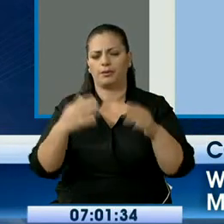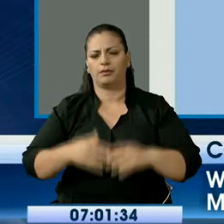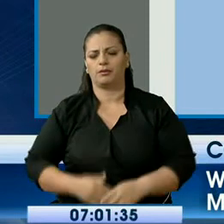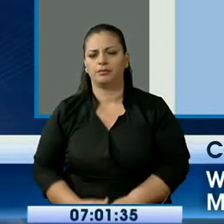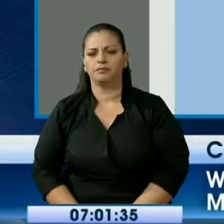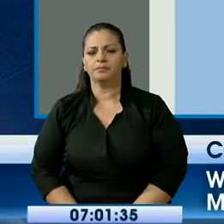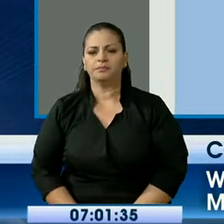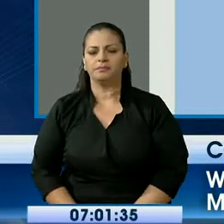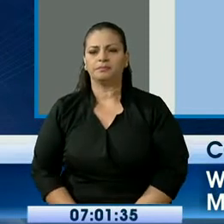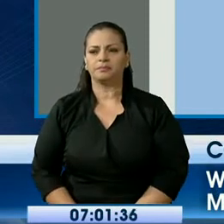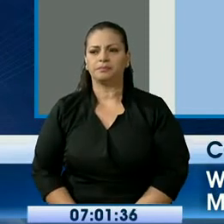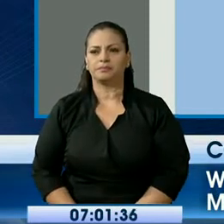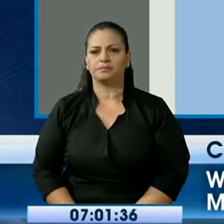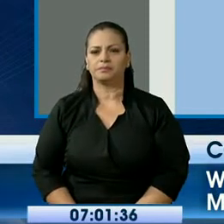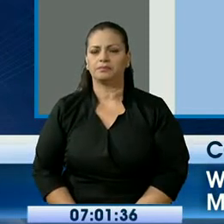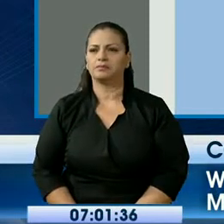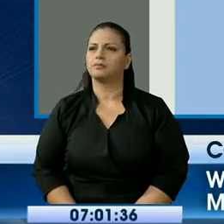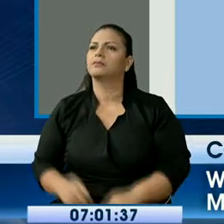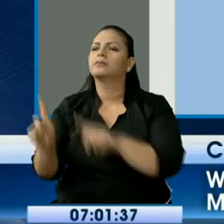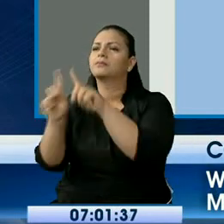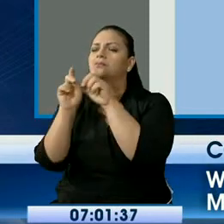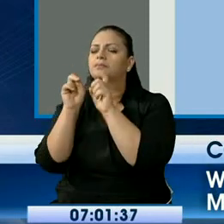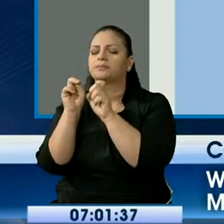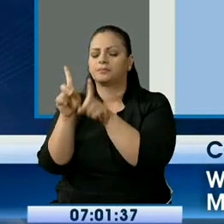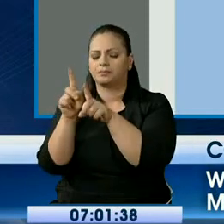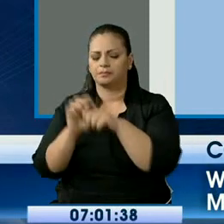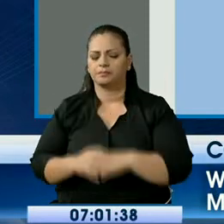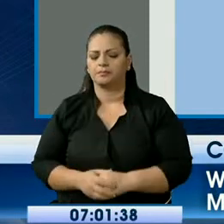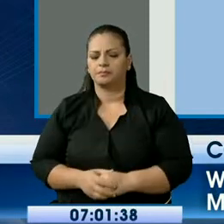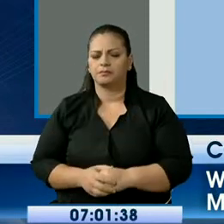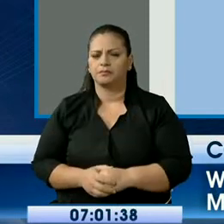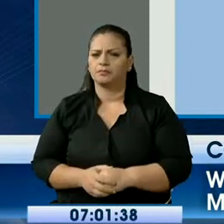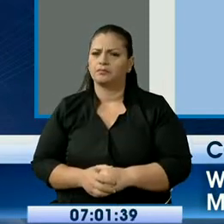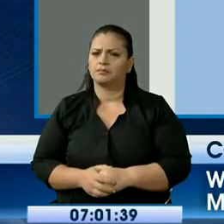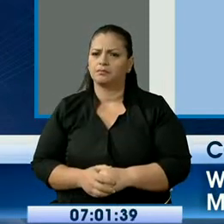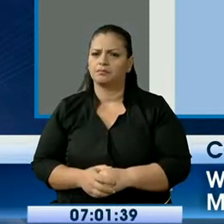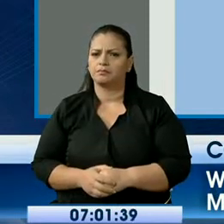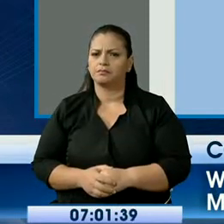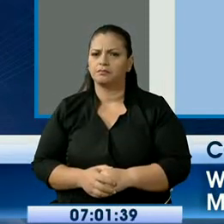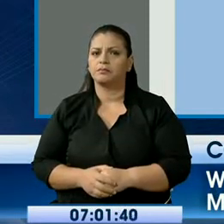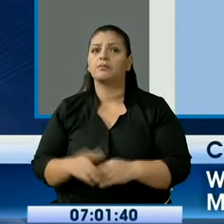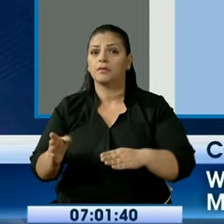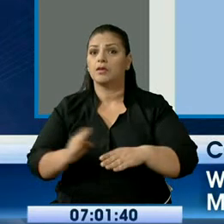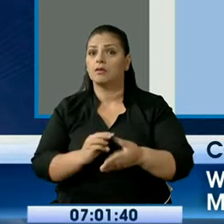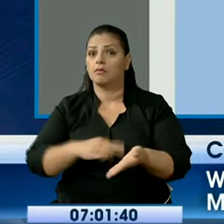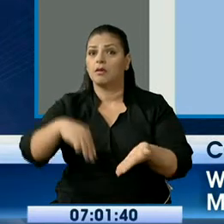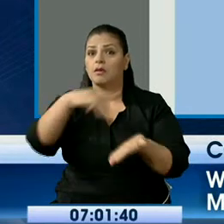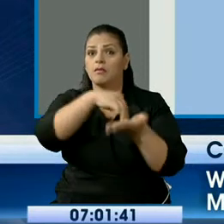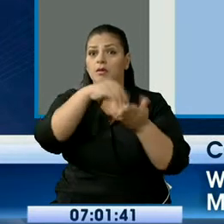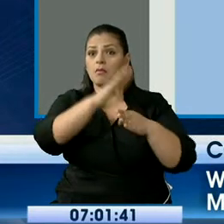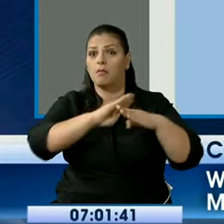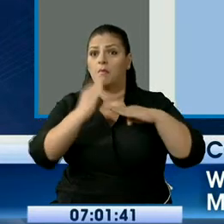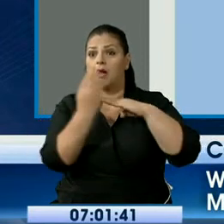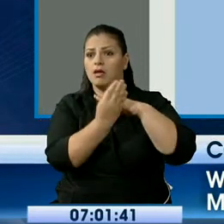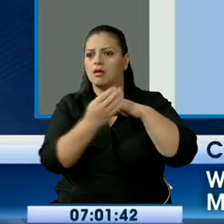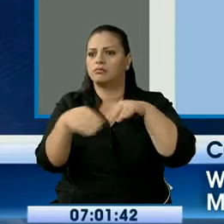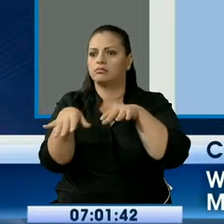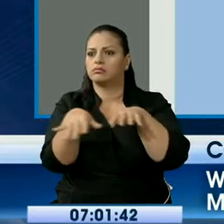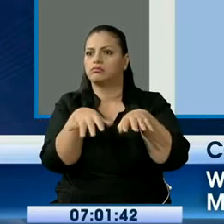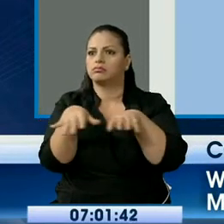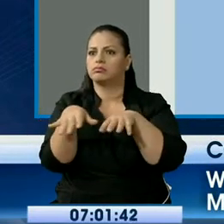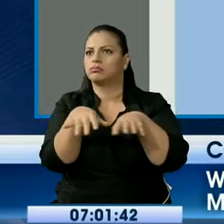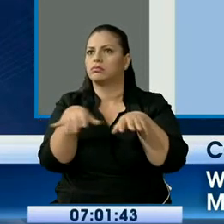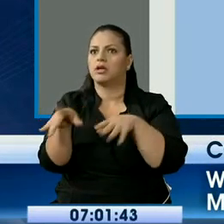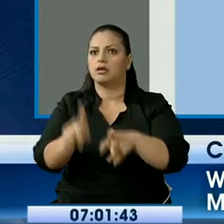Wendy, yo tengo una inquietud. Sí, Wendy, una inquietud. Si bien es cierto, el epicentro fue en Bahía, de lo que conoces y del